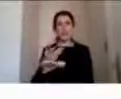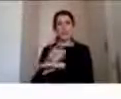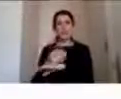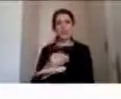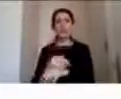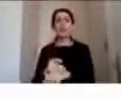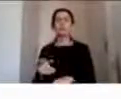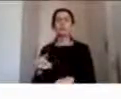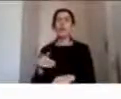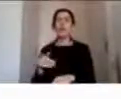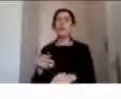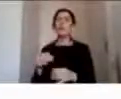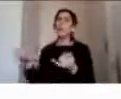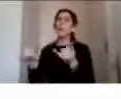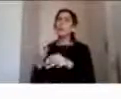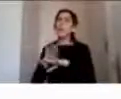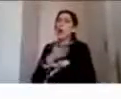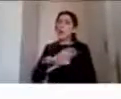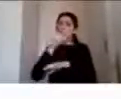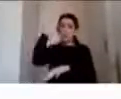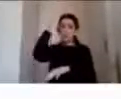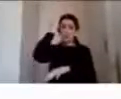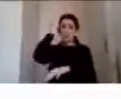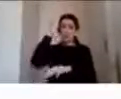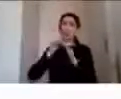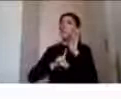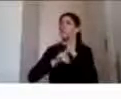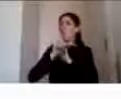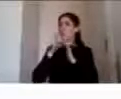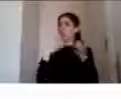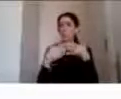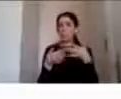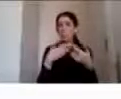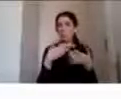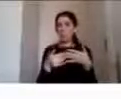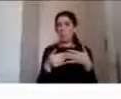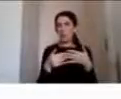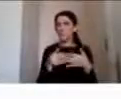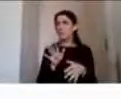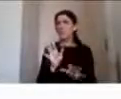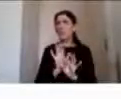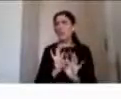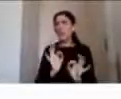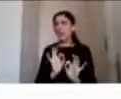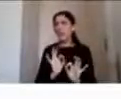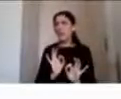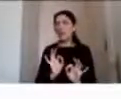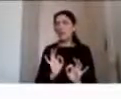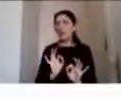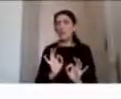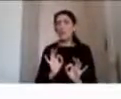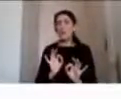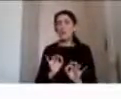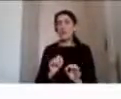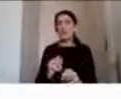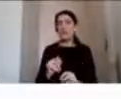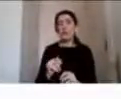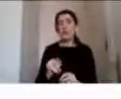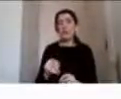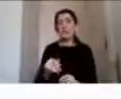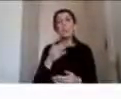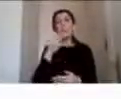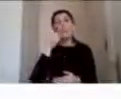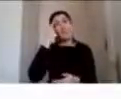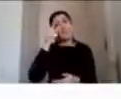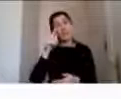trayectoria de desarrollo típica ya ningún antecedente pero cuando llegan a la consulta la